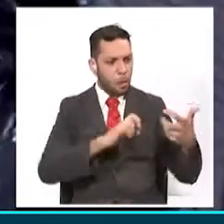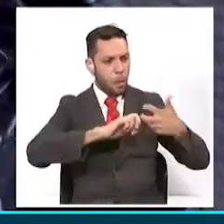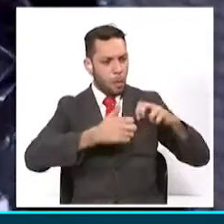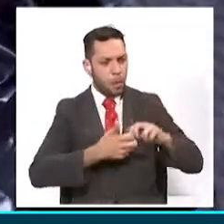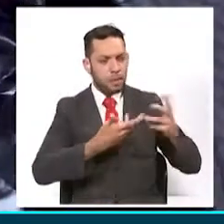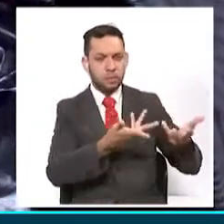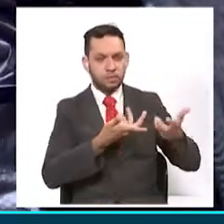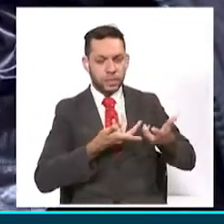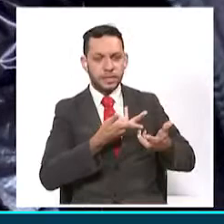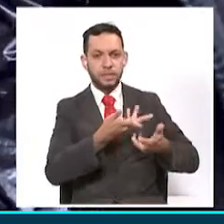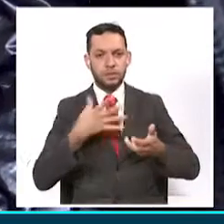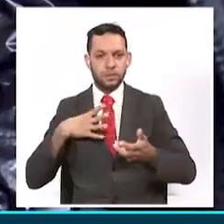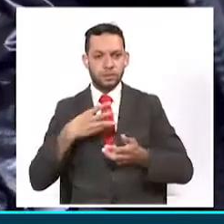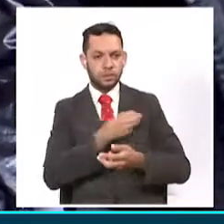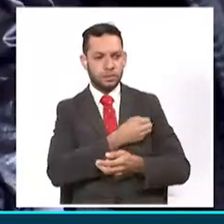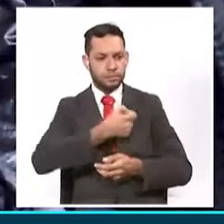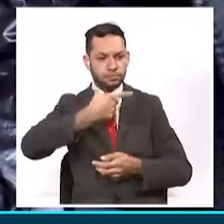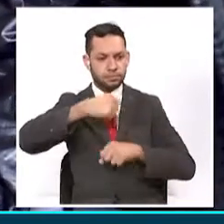en esta zona.